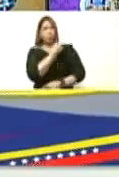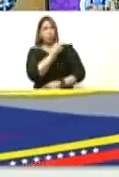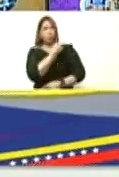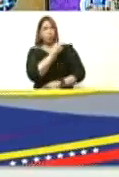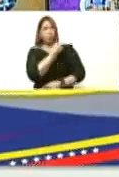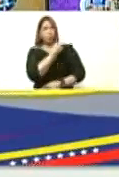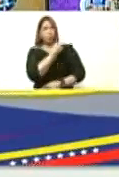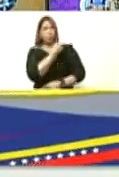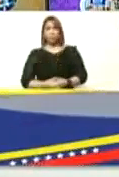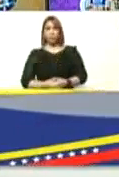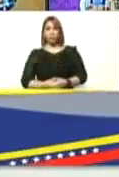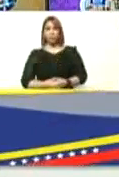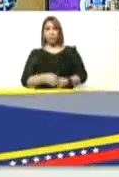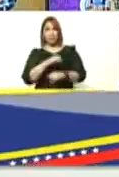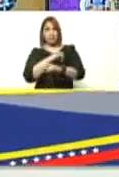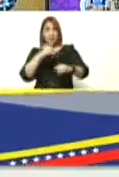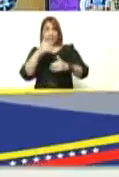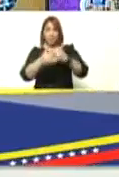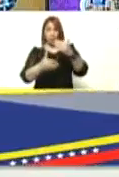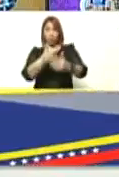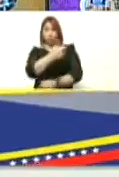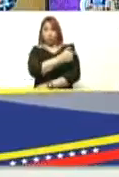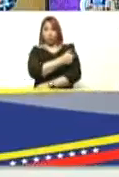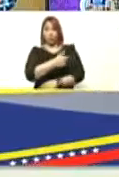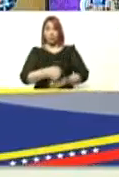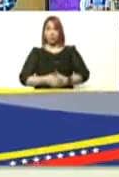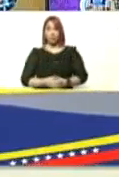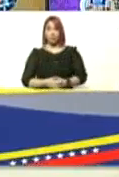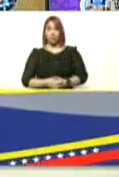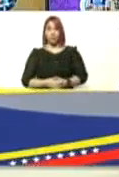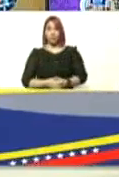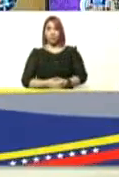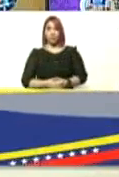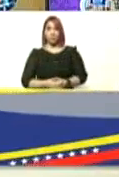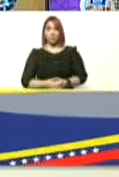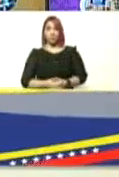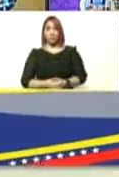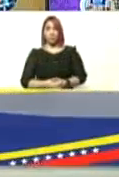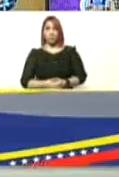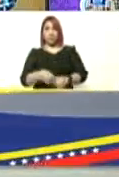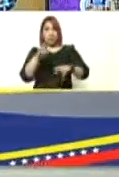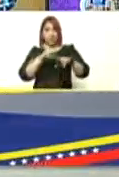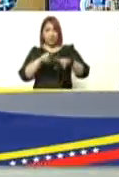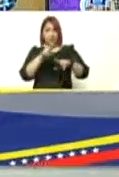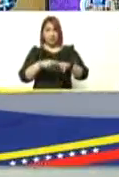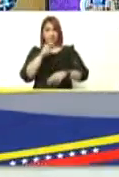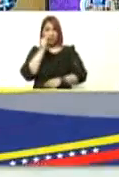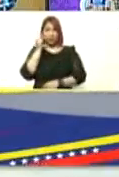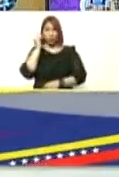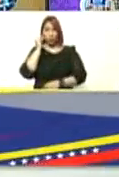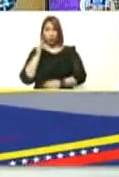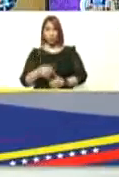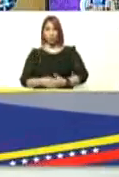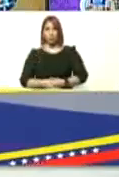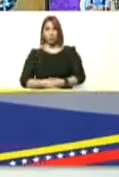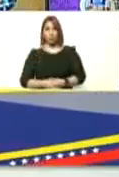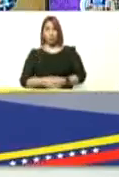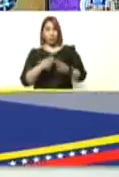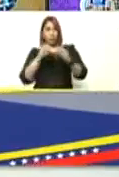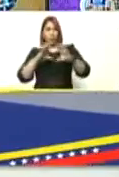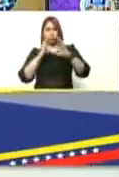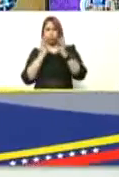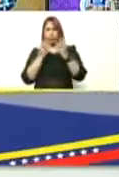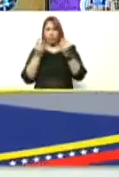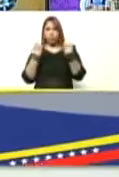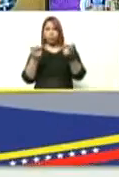ya los procesos de vacunación eran para niños y niñas todo el mundo está